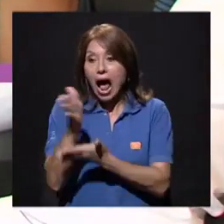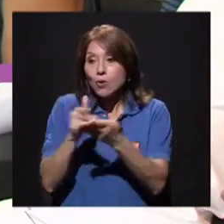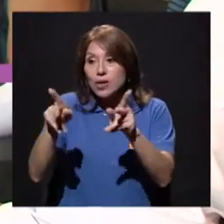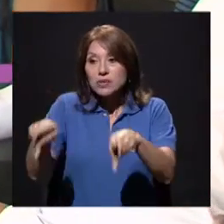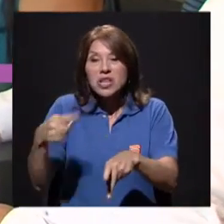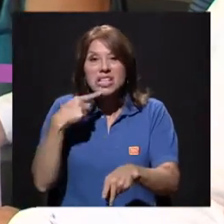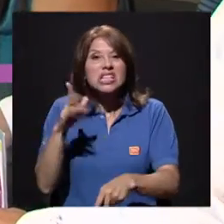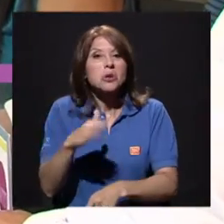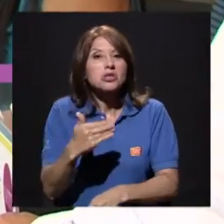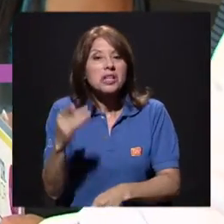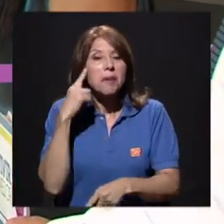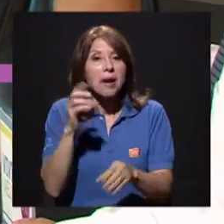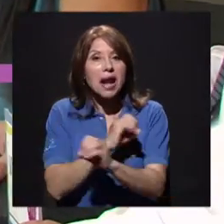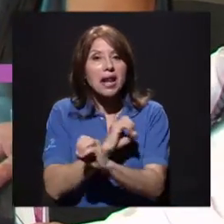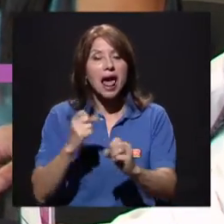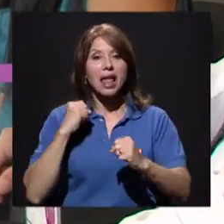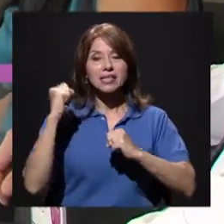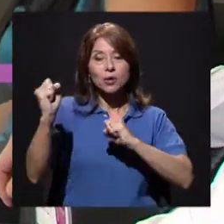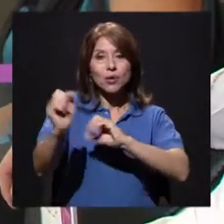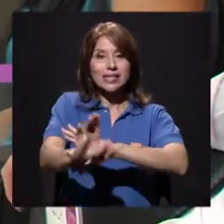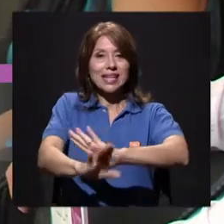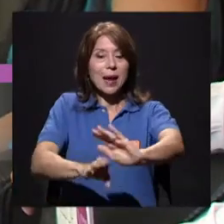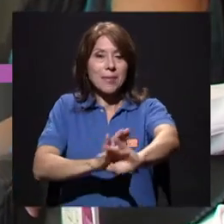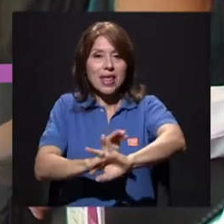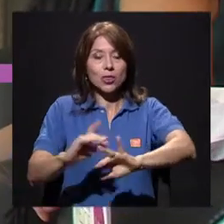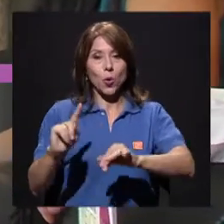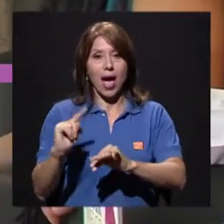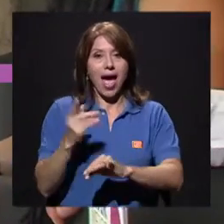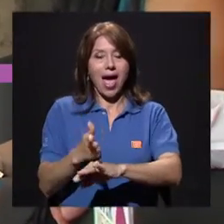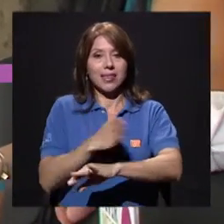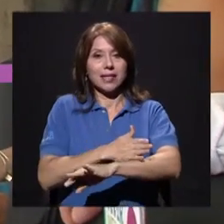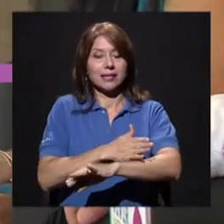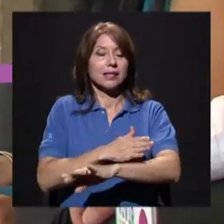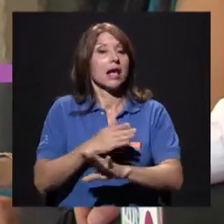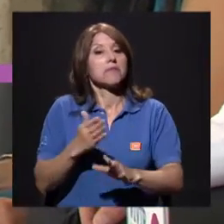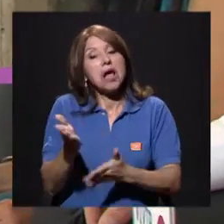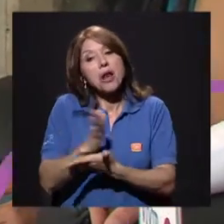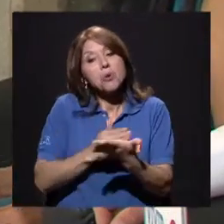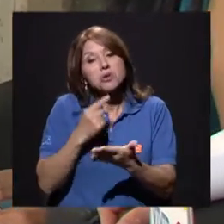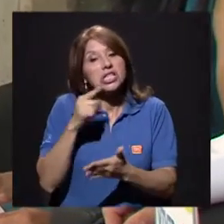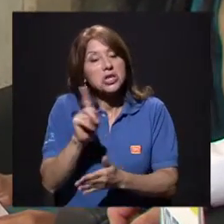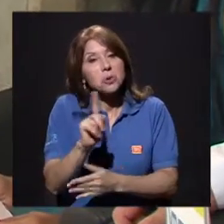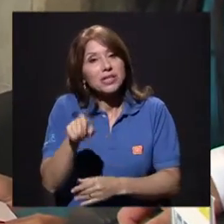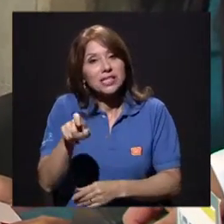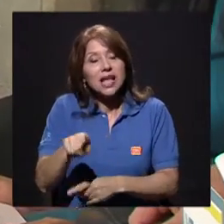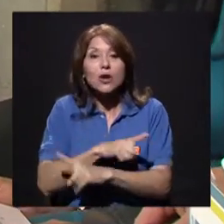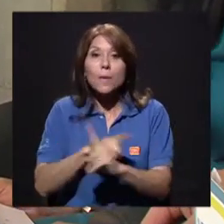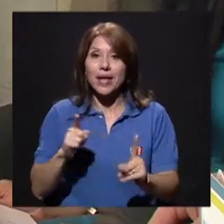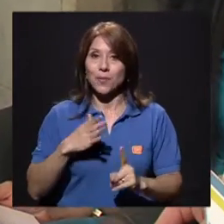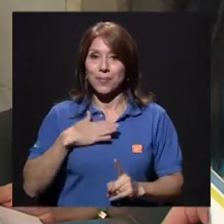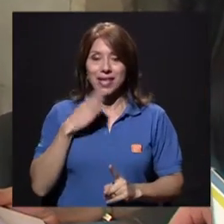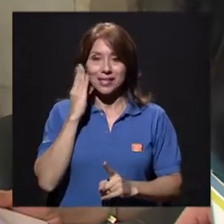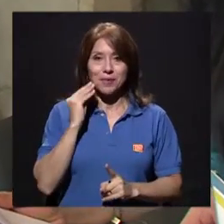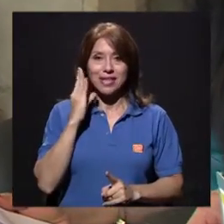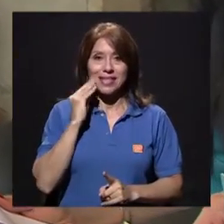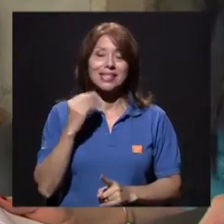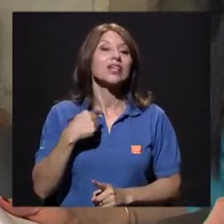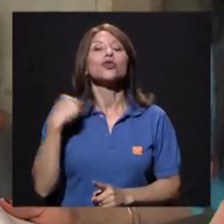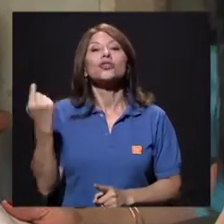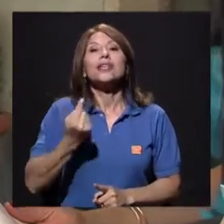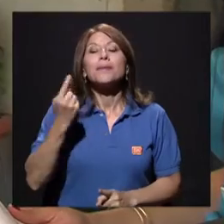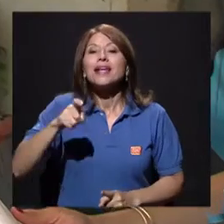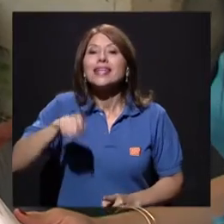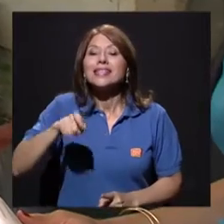que me diga que realmente es necesario. Pero para mi experiencia, yo siempre necesito poner,